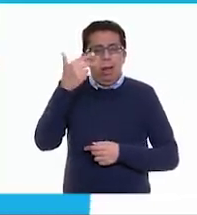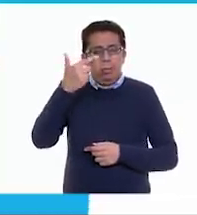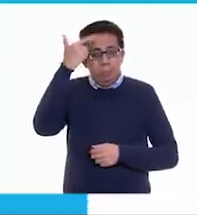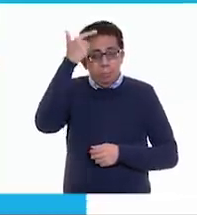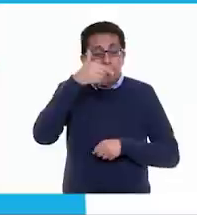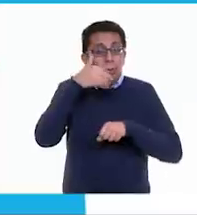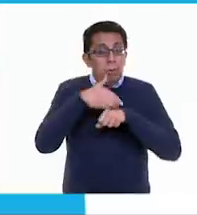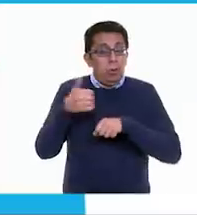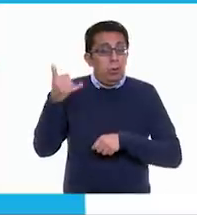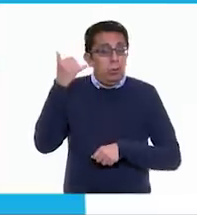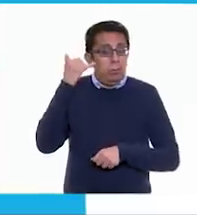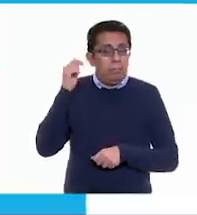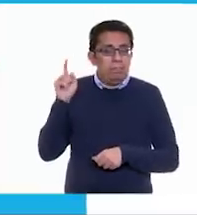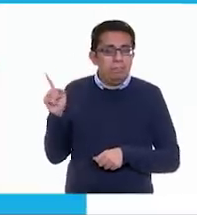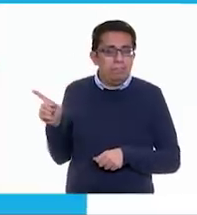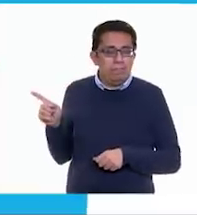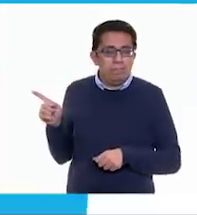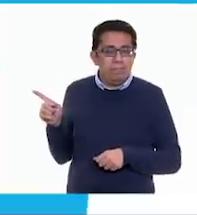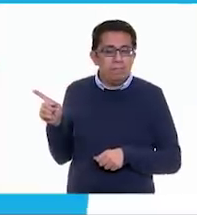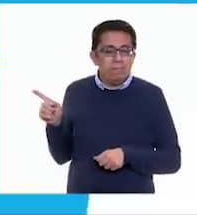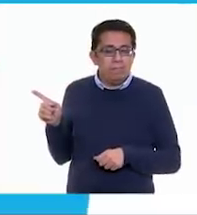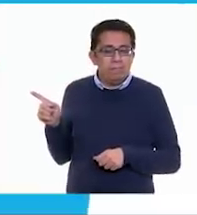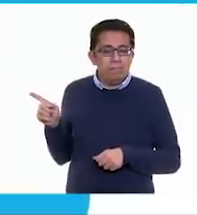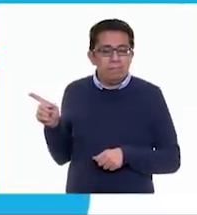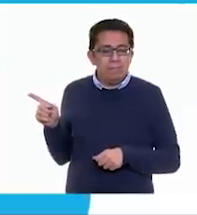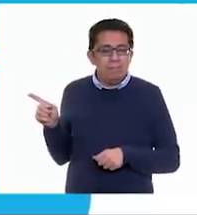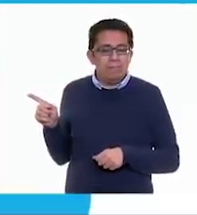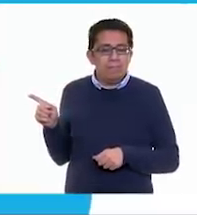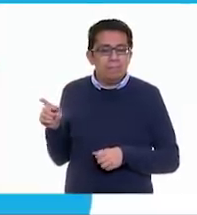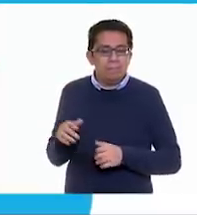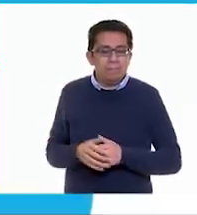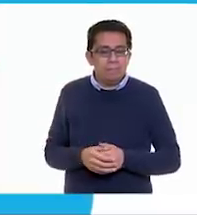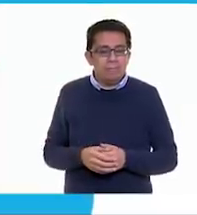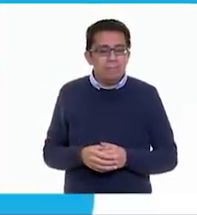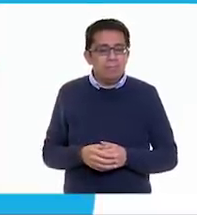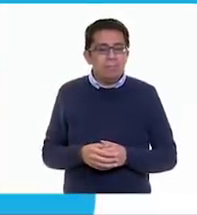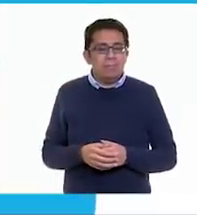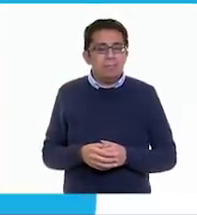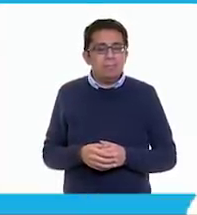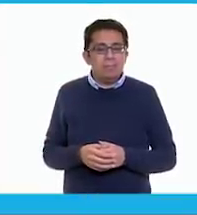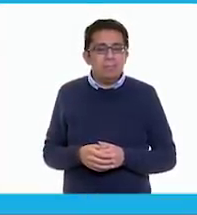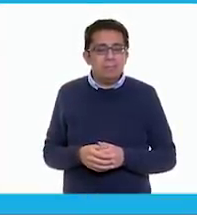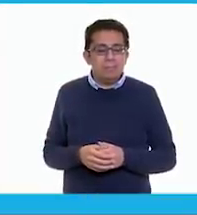5541-7204-13. 100 líneas.